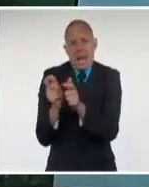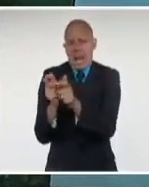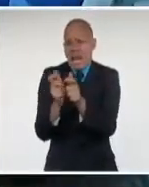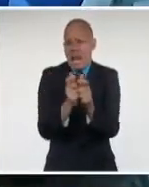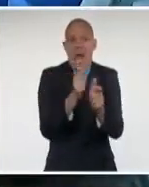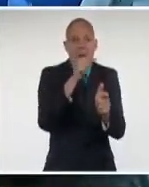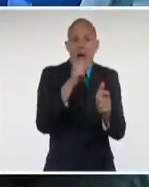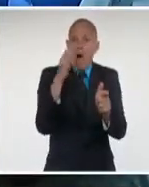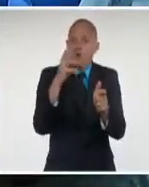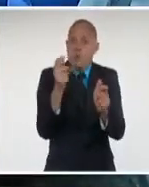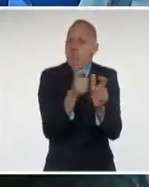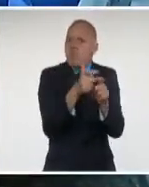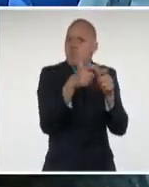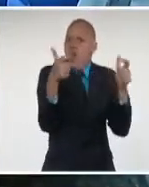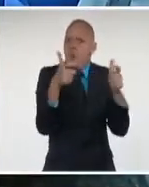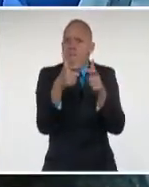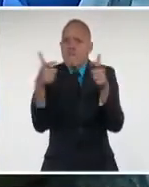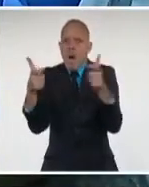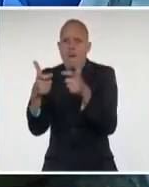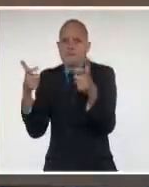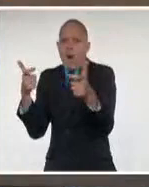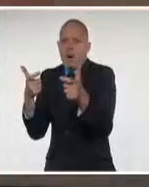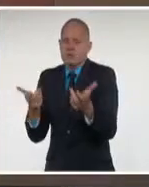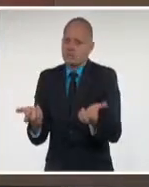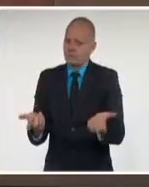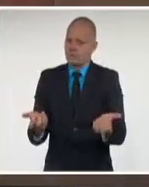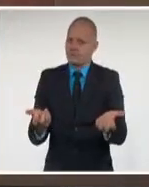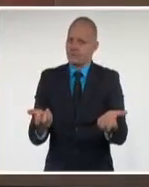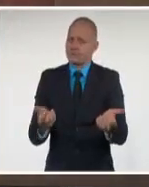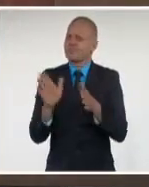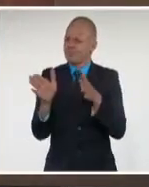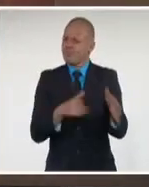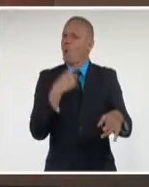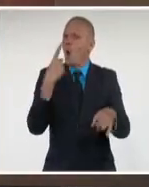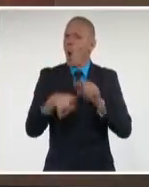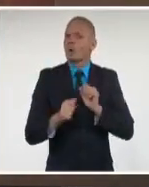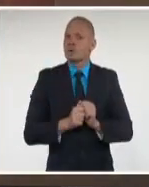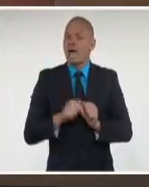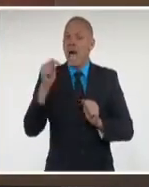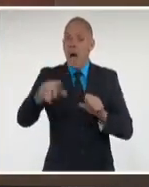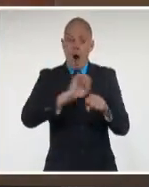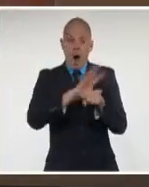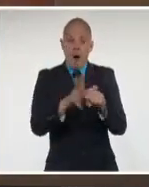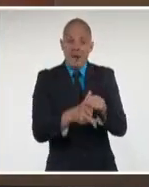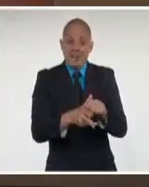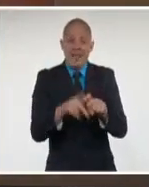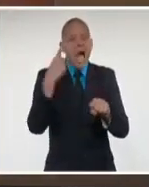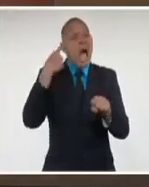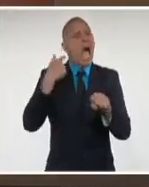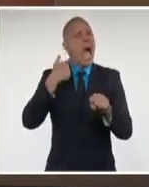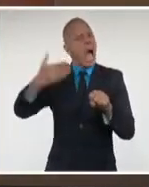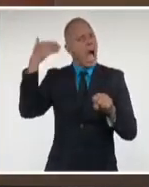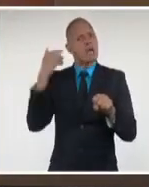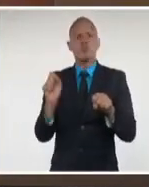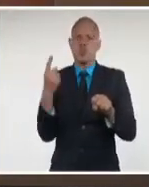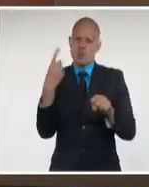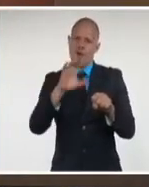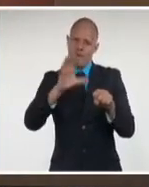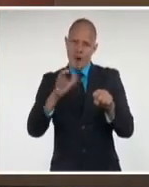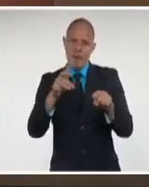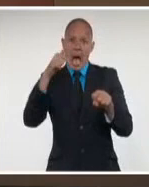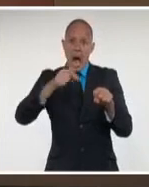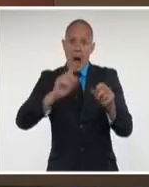en ascenso día tras día. Para rematar, andan circulando nuevas variantes del virus, como la famosa Delta